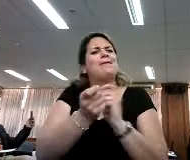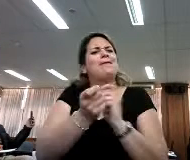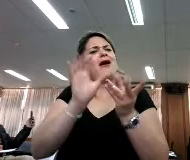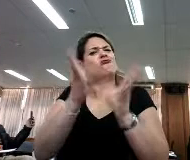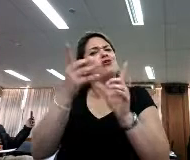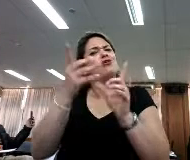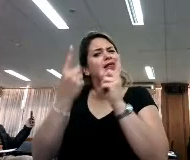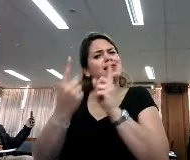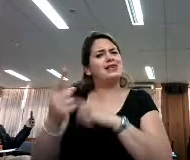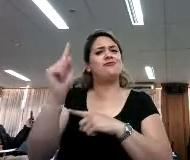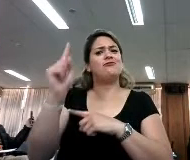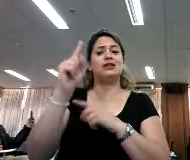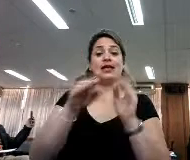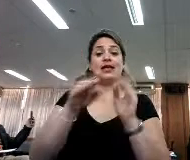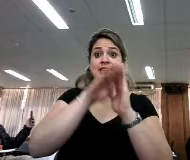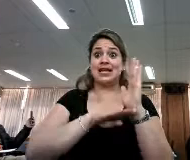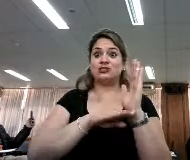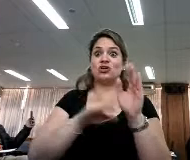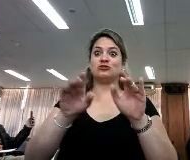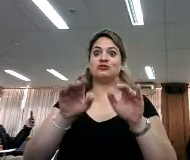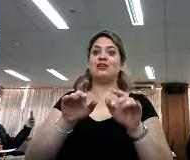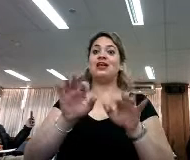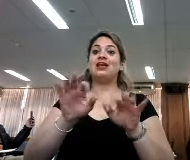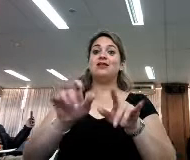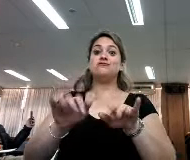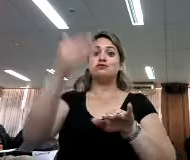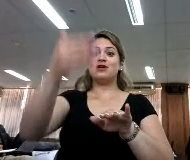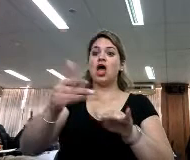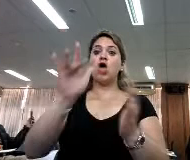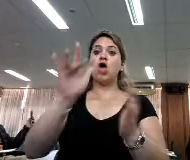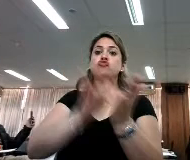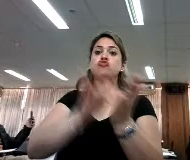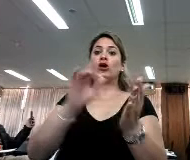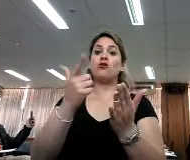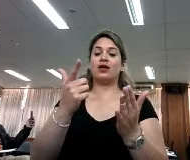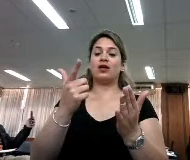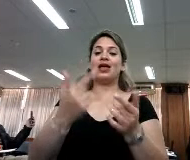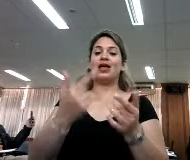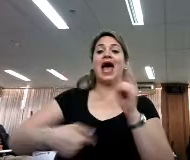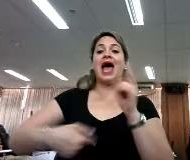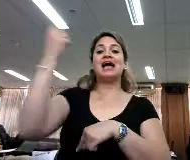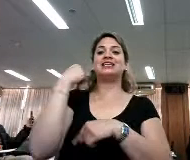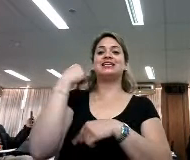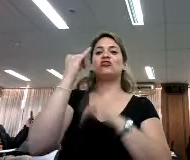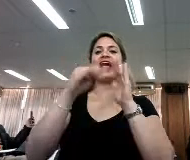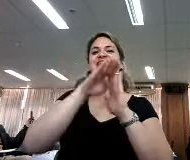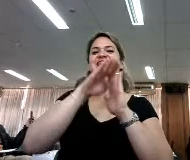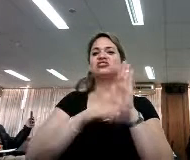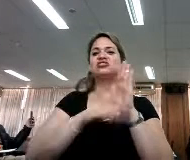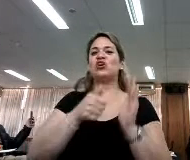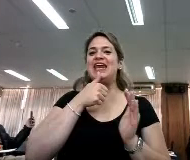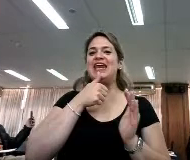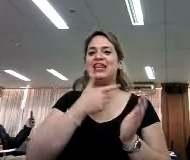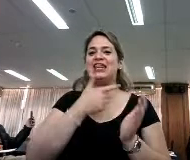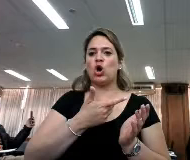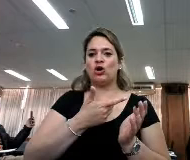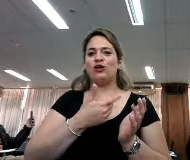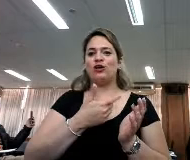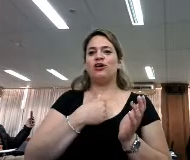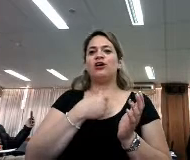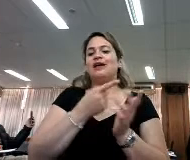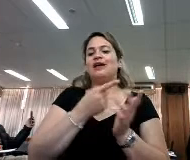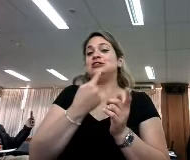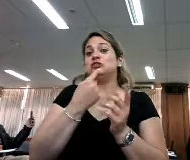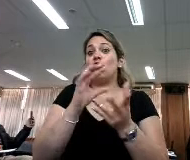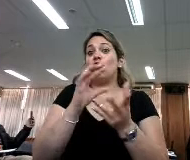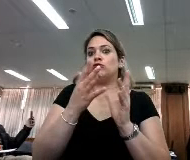Por su parte, los textos en pantalla son intangibles, ayer hablaban del texto líquido, este texto líquido, su particularidad